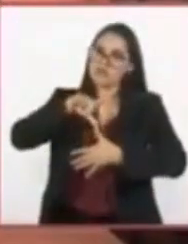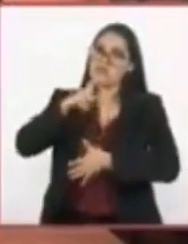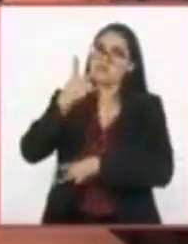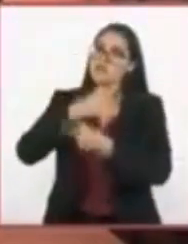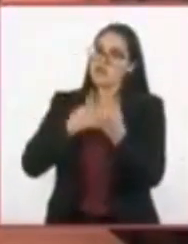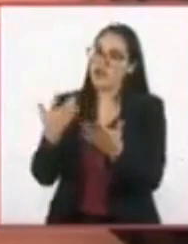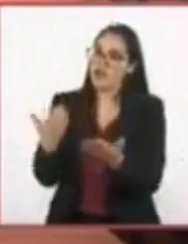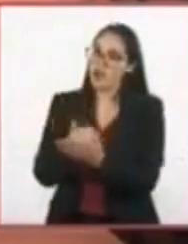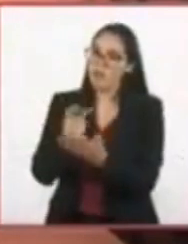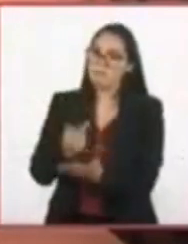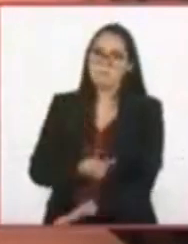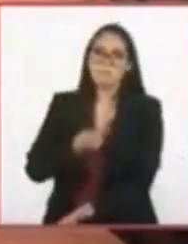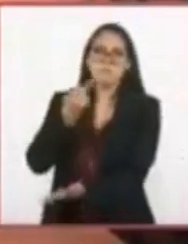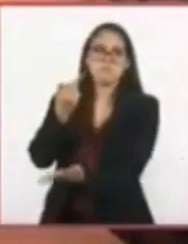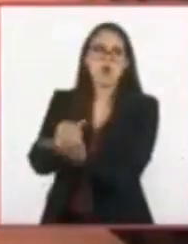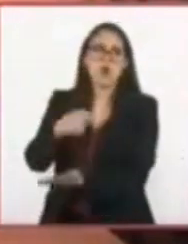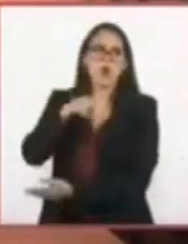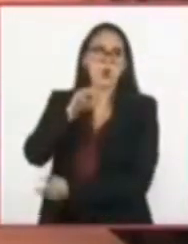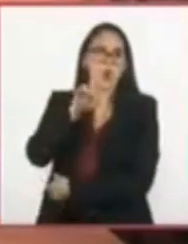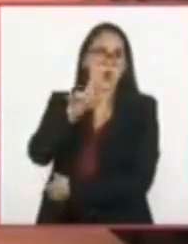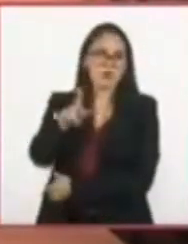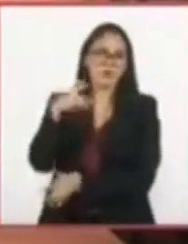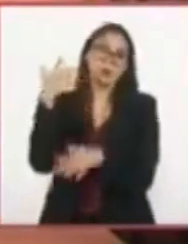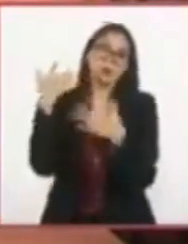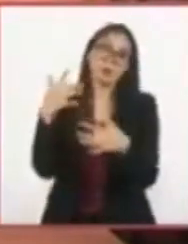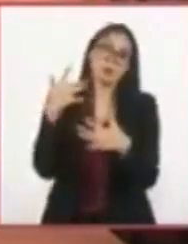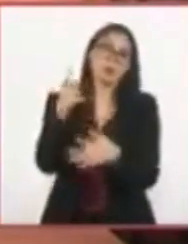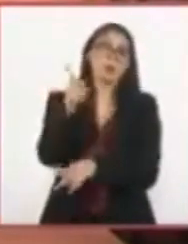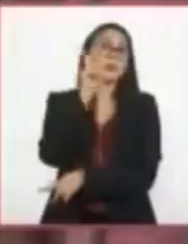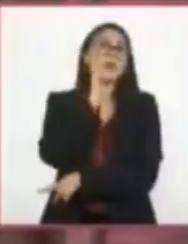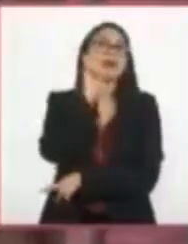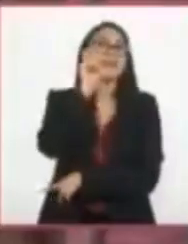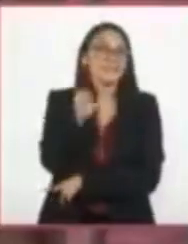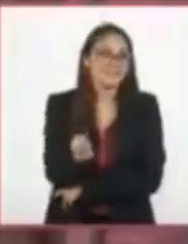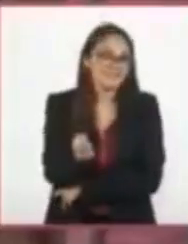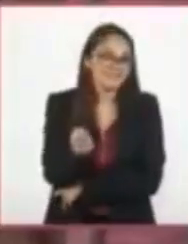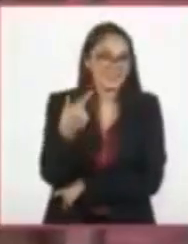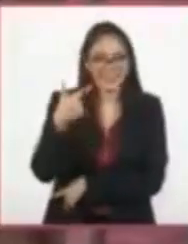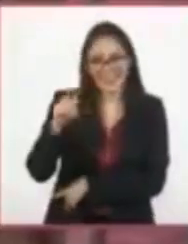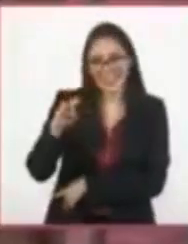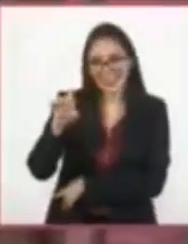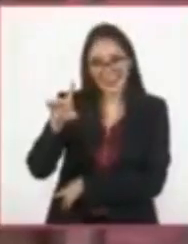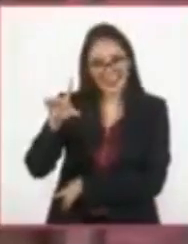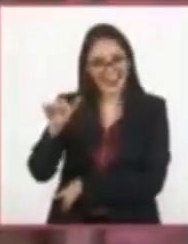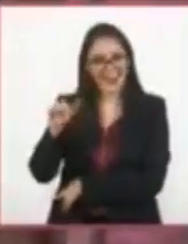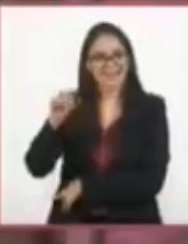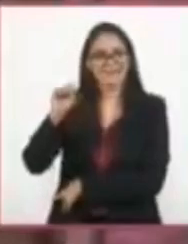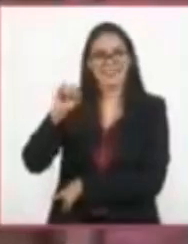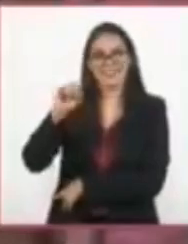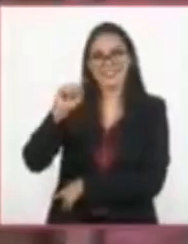Premio Nobel de Literatura. ¡Ella es... ¡Gabriela Mistral!